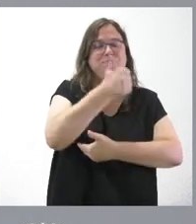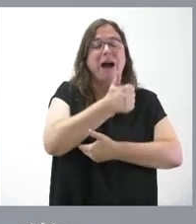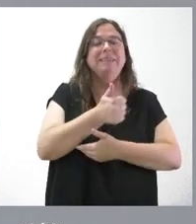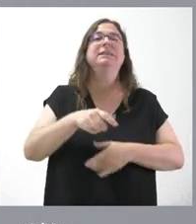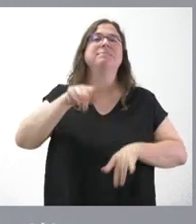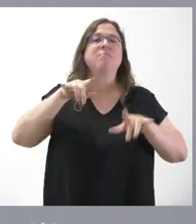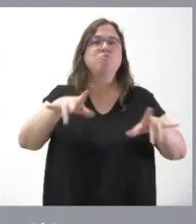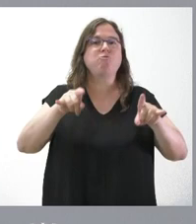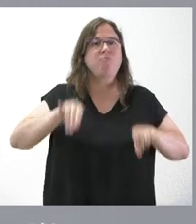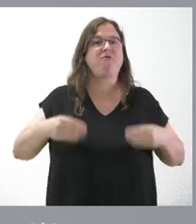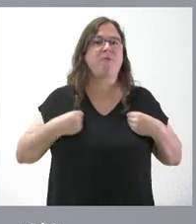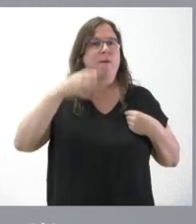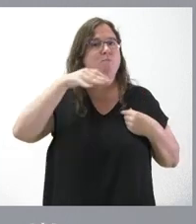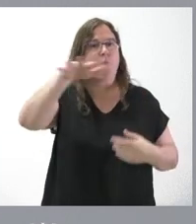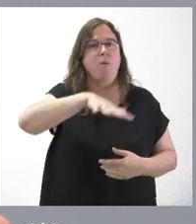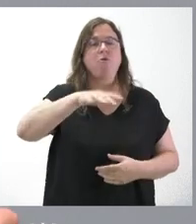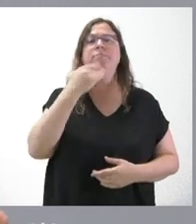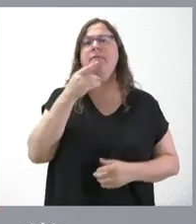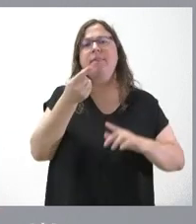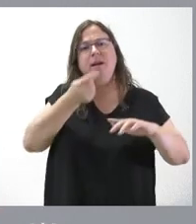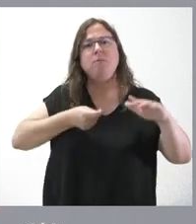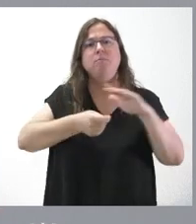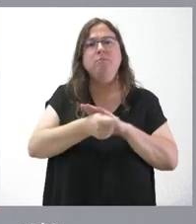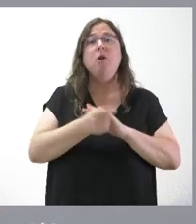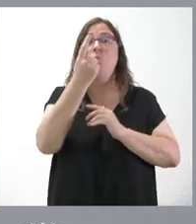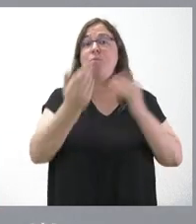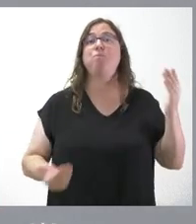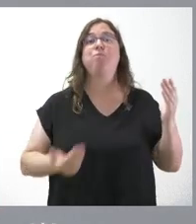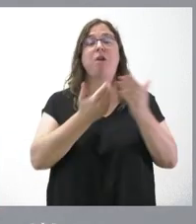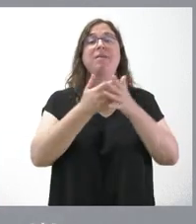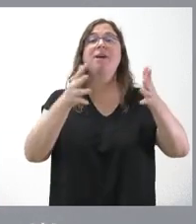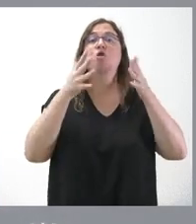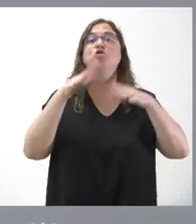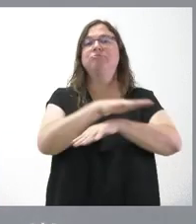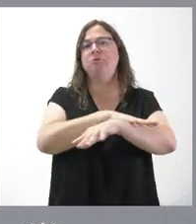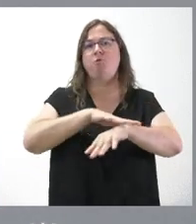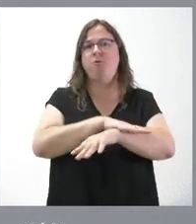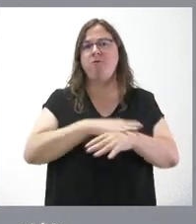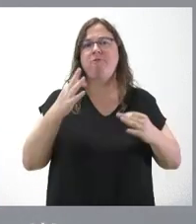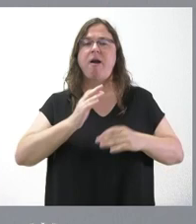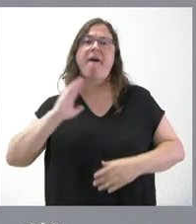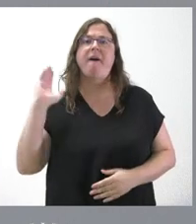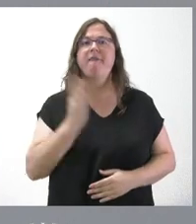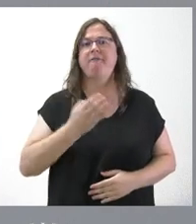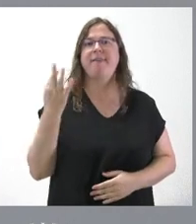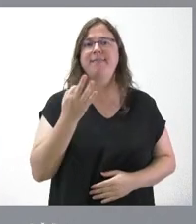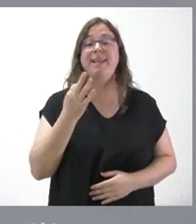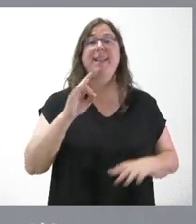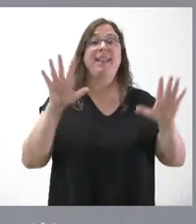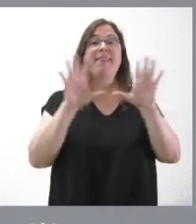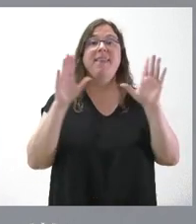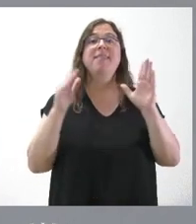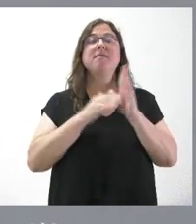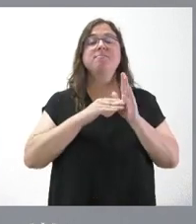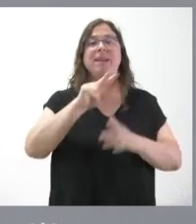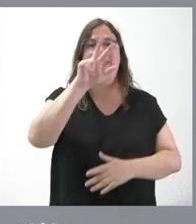vamos a seguir invirtiendo en esta materia. En concreto, las actuaciones de esta mañana en el Consejo de Gobierno afectan a más de 10.000 hectáreas